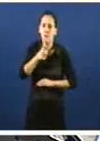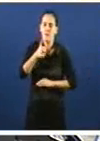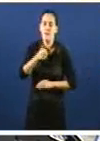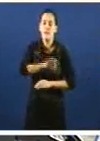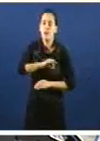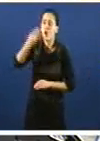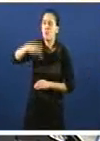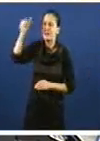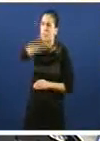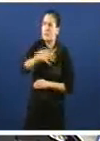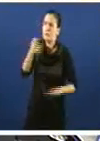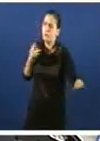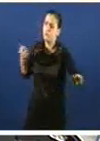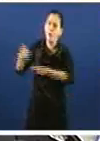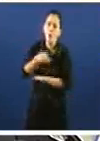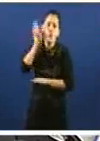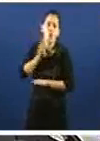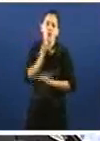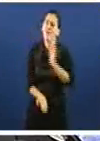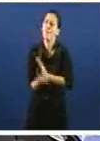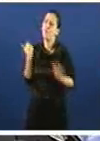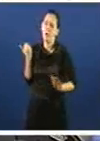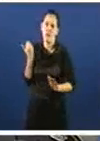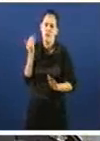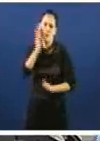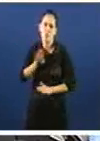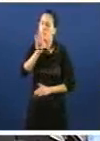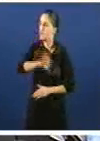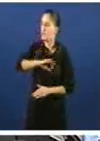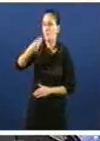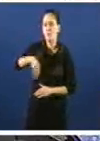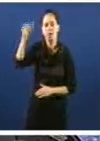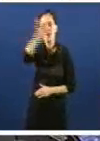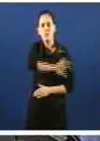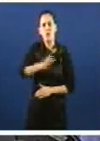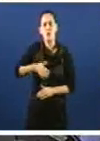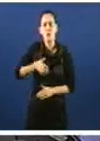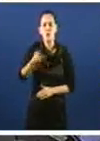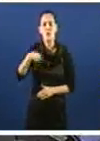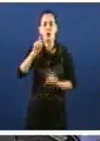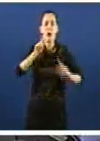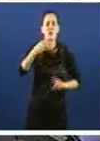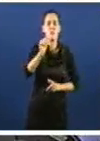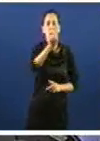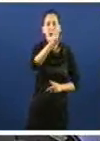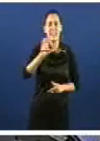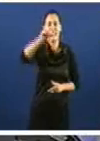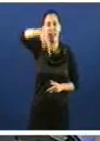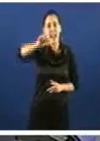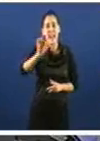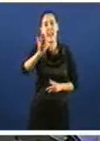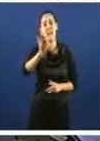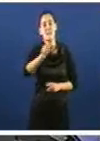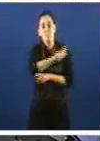recorten corrupción eliminándoa, recorten corrupción, señor presidente. Non poden ser que os Bárcenas, Naseiros, Os Crespos,